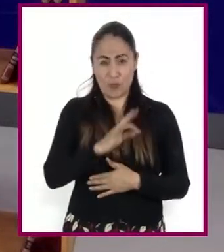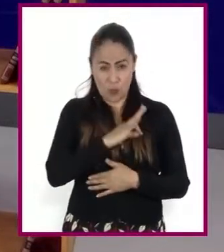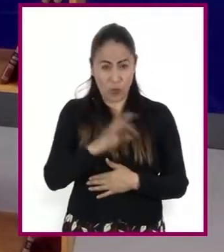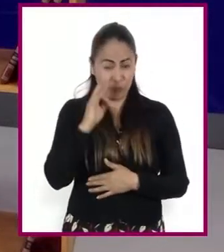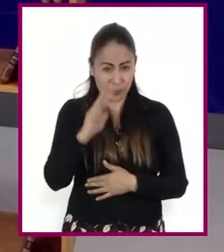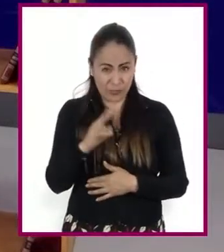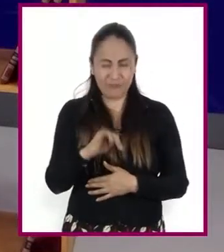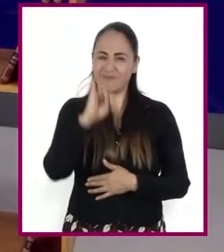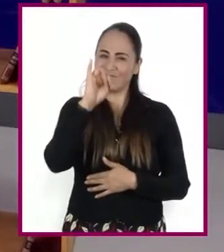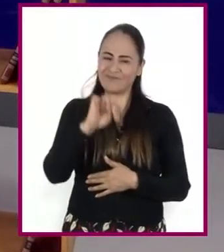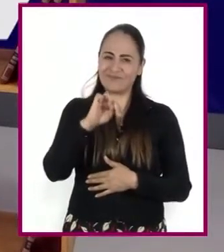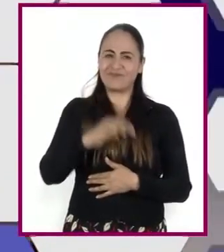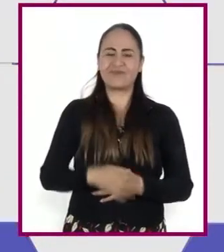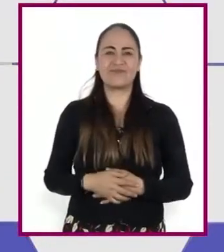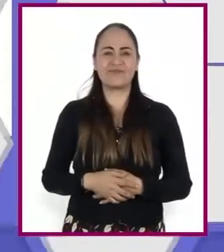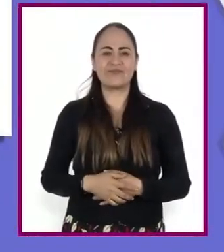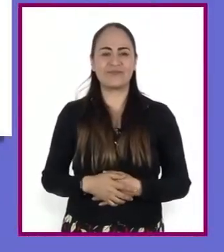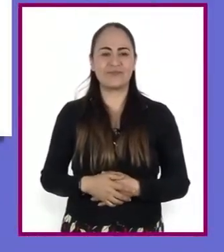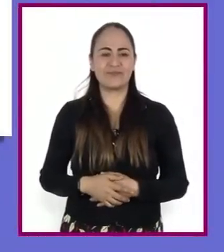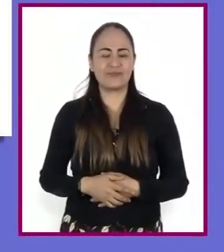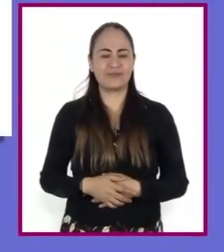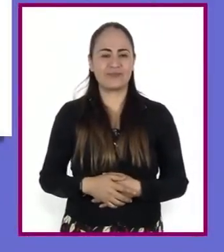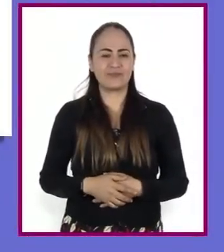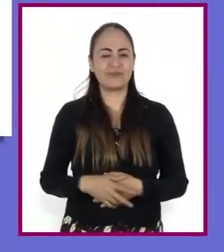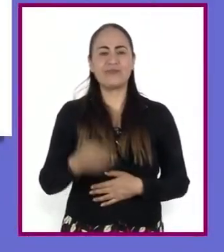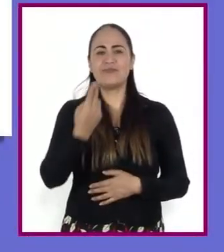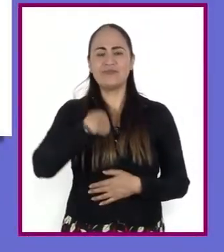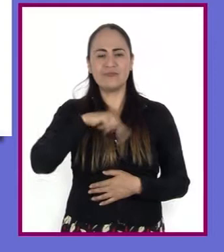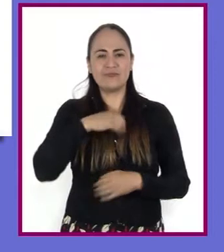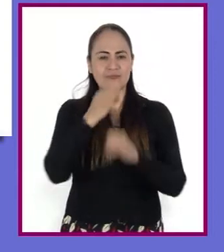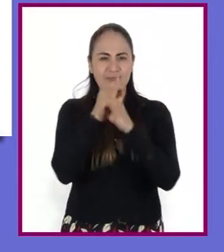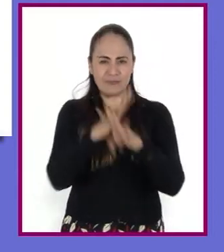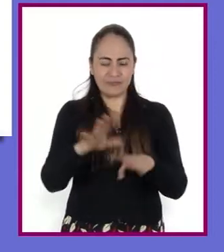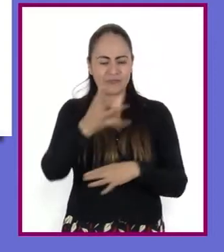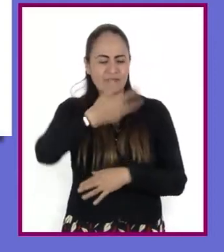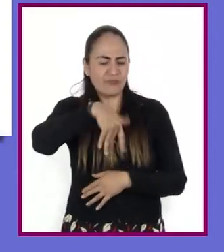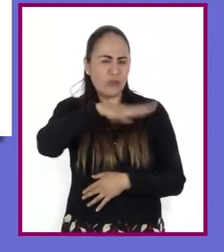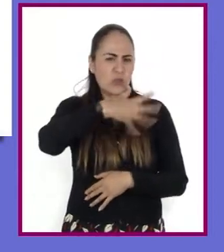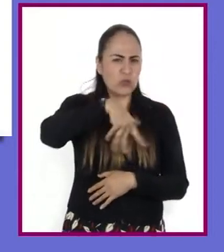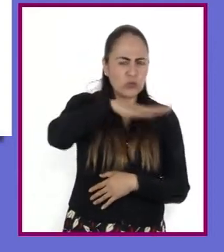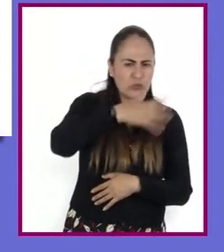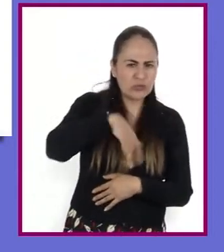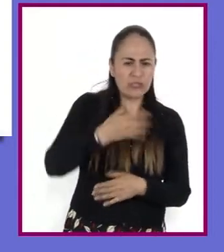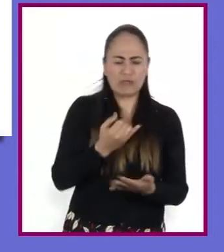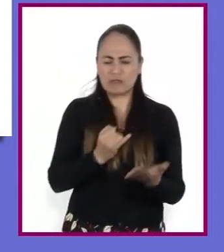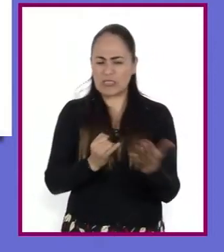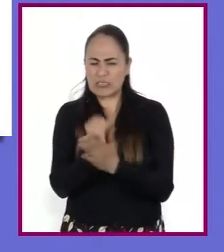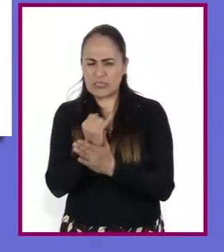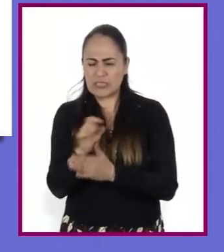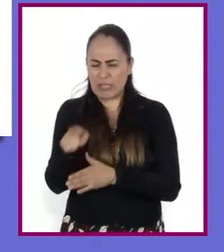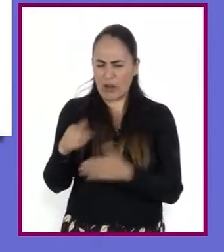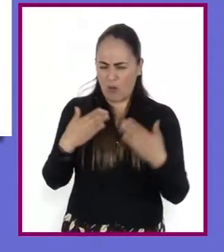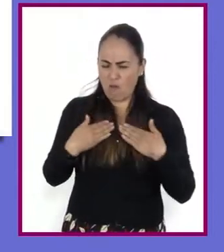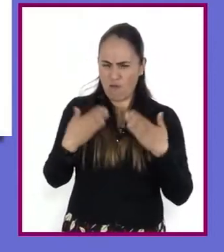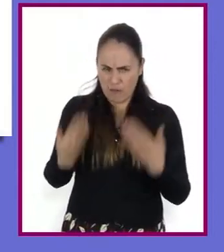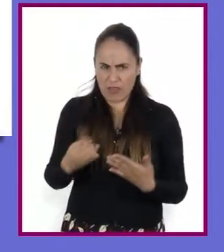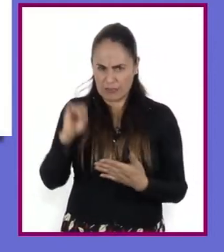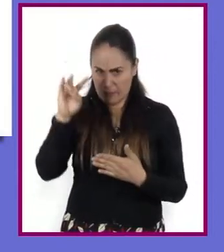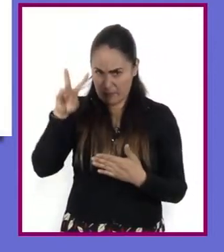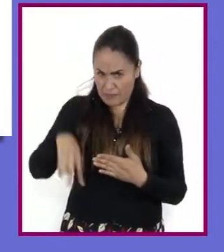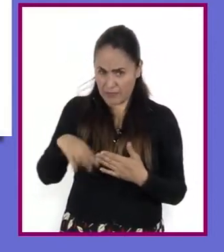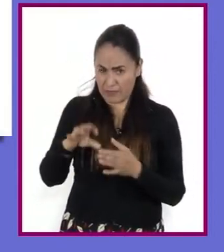vamos a verlo. En nuestra búsqueda de información, a la hora de decidir si una fuente es confiable o no,